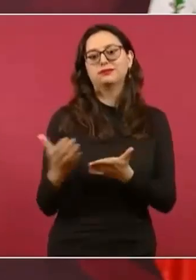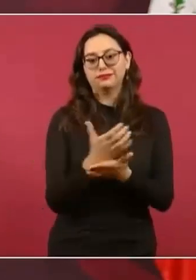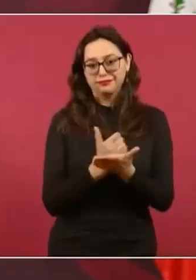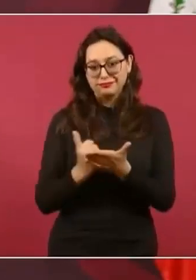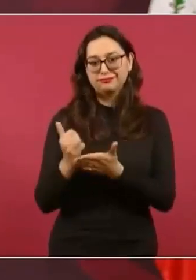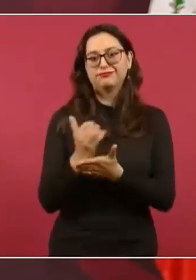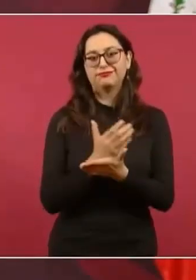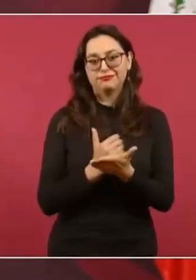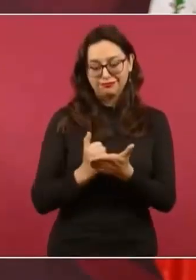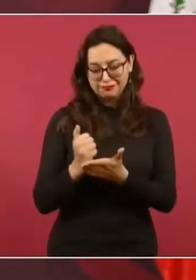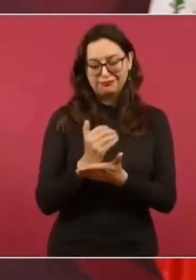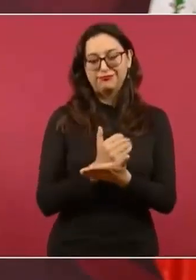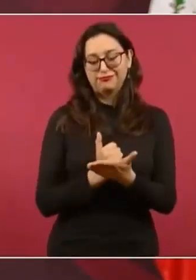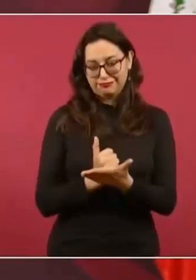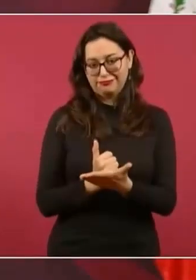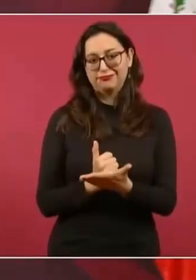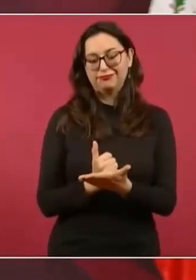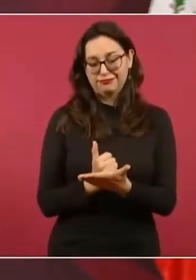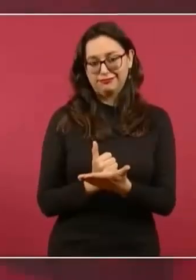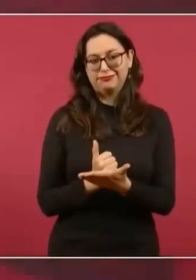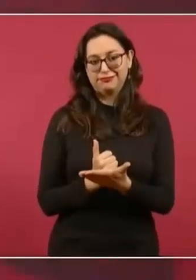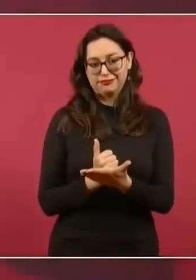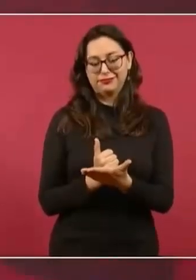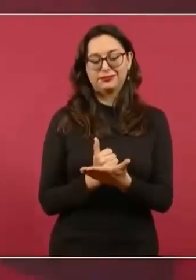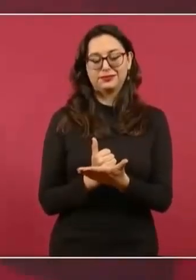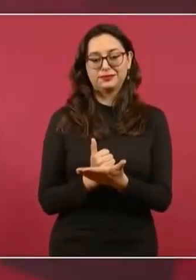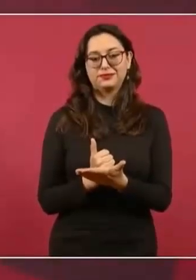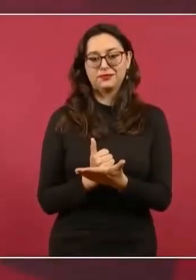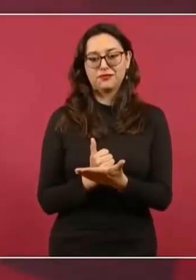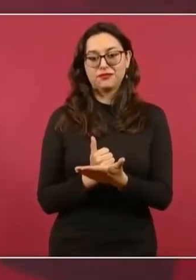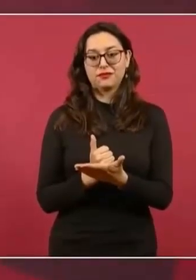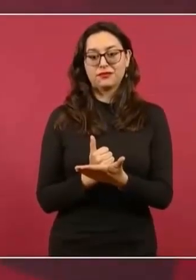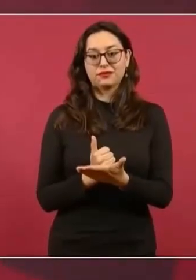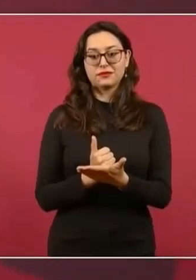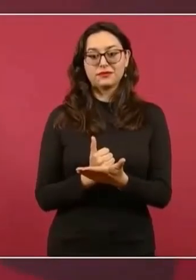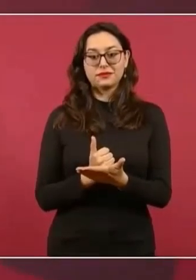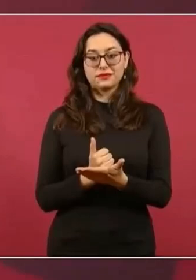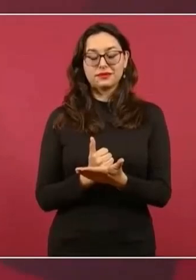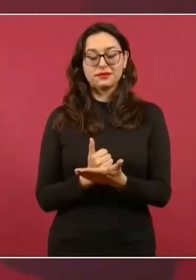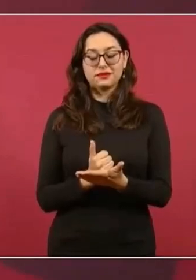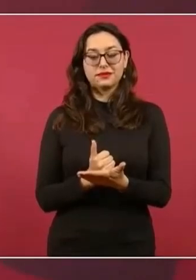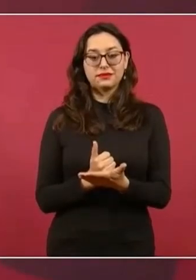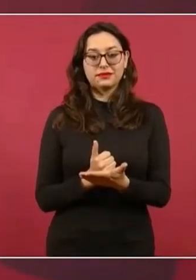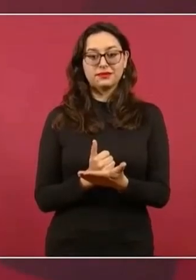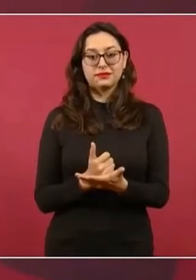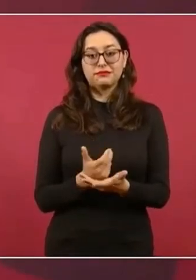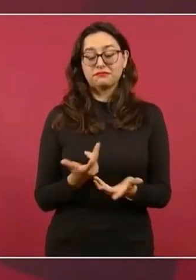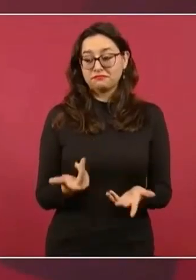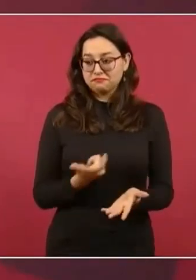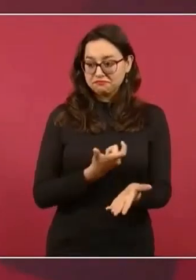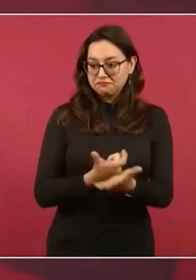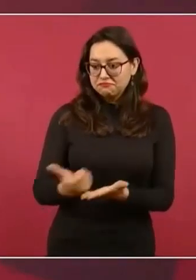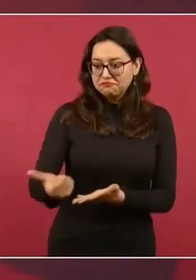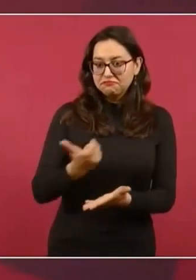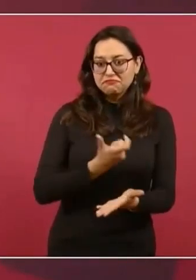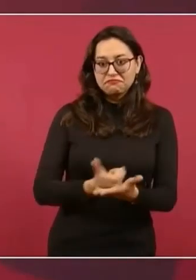el salario